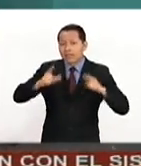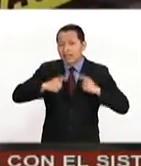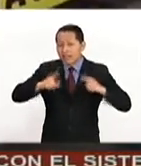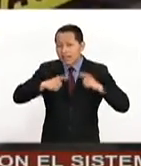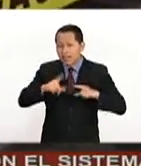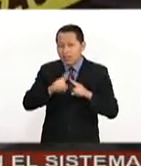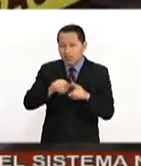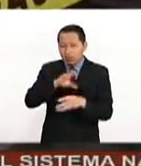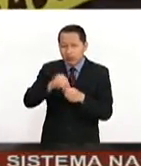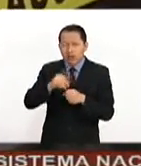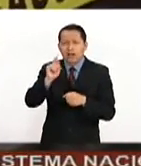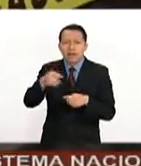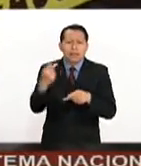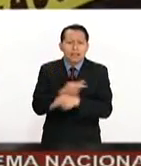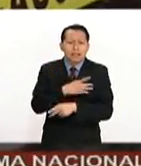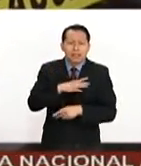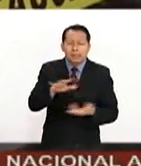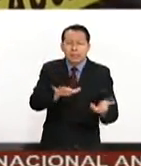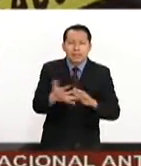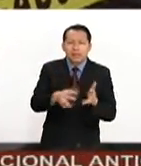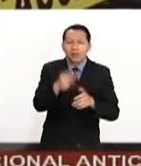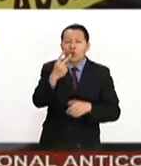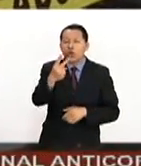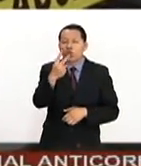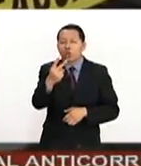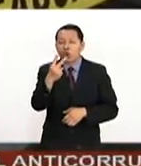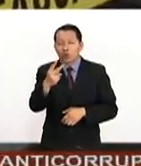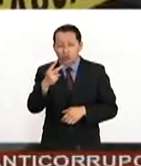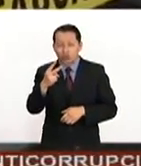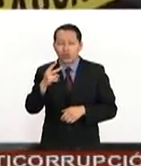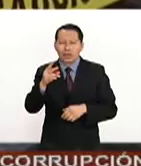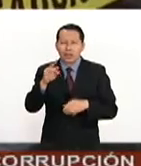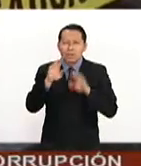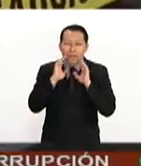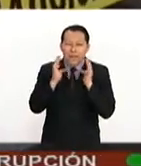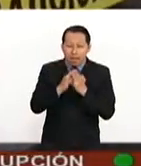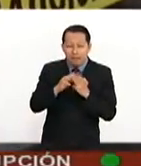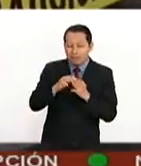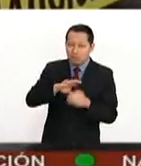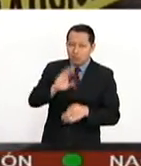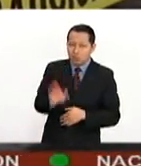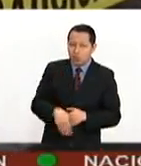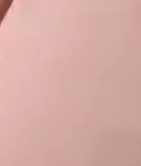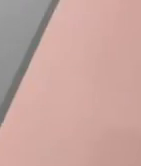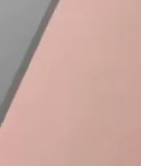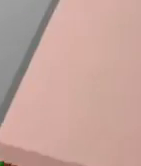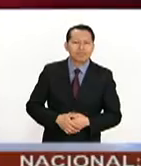del Estado. En fuentes preliminares hablan de al menos dos presuntos delincuentes abatidos.